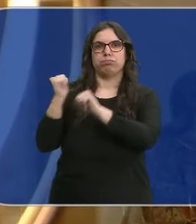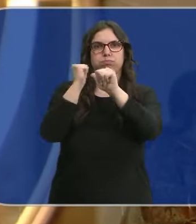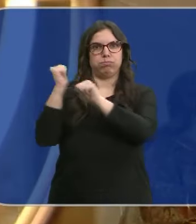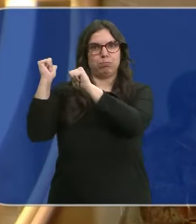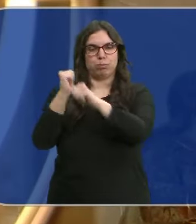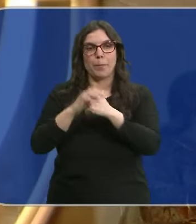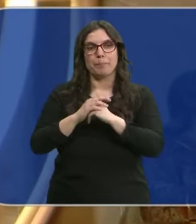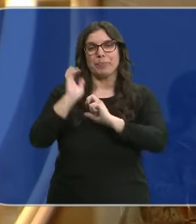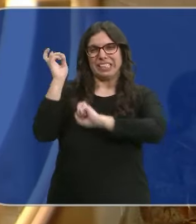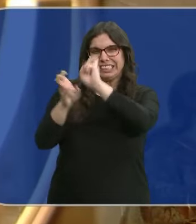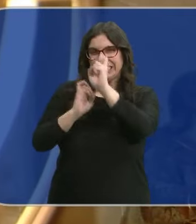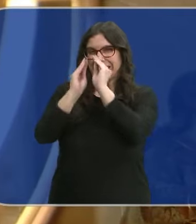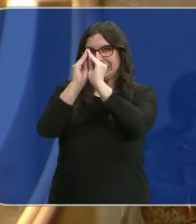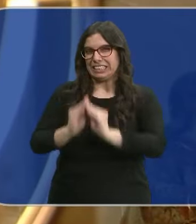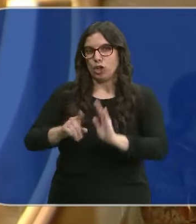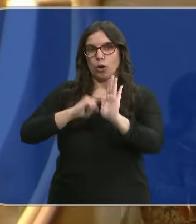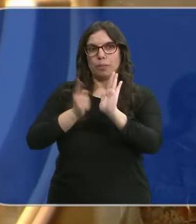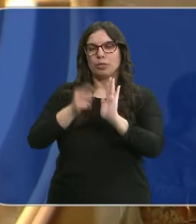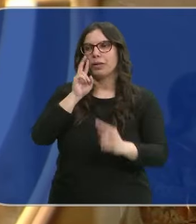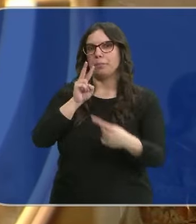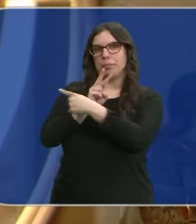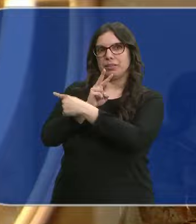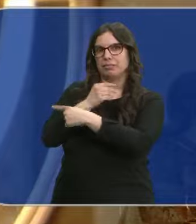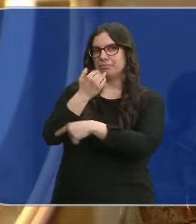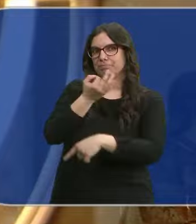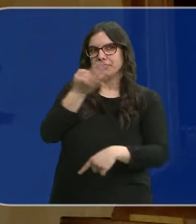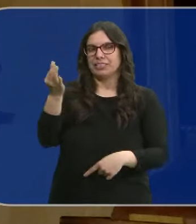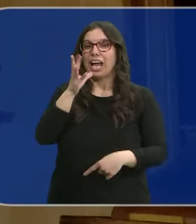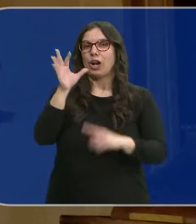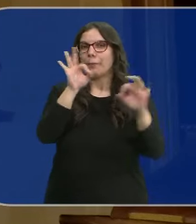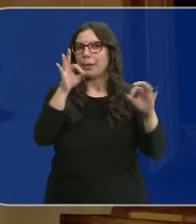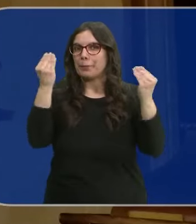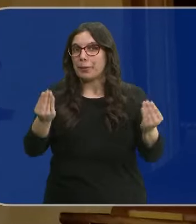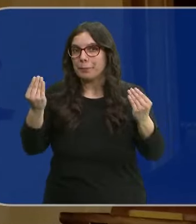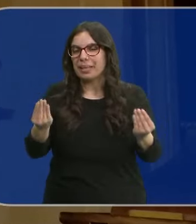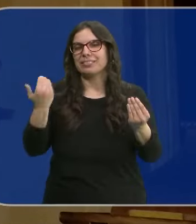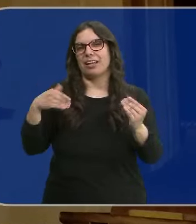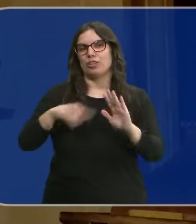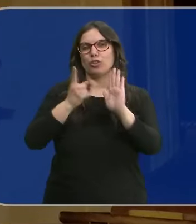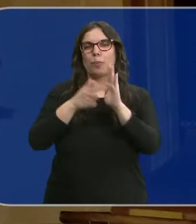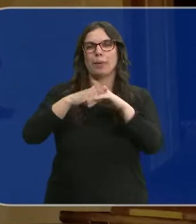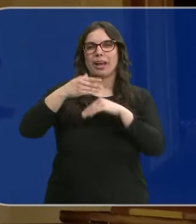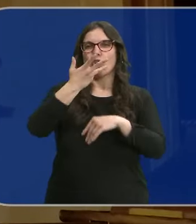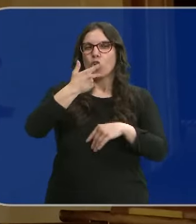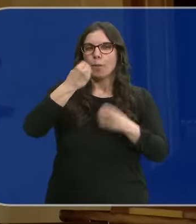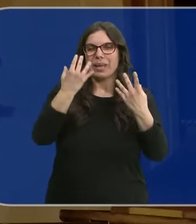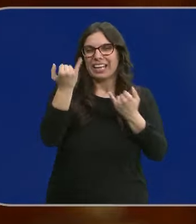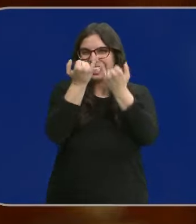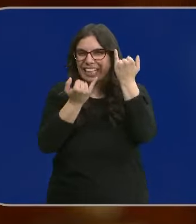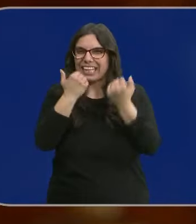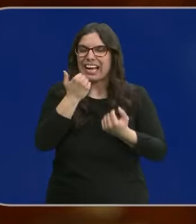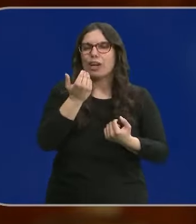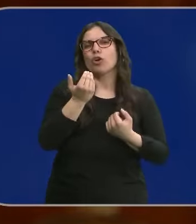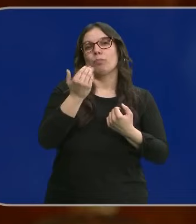calles de Soria. Una restauración integral que dejó la imagen así aunque acaban de hacerle una puesta a punto para restaurar la policromía y algunas grietas que